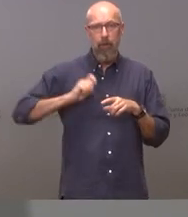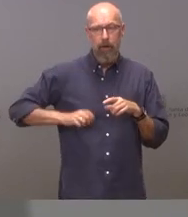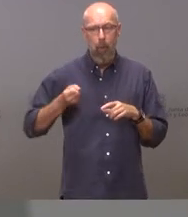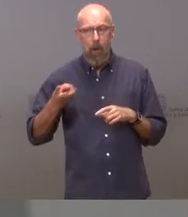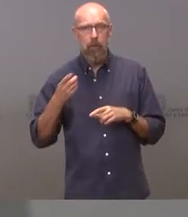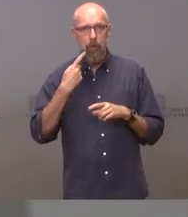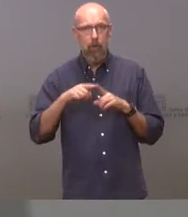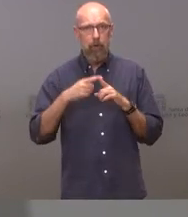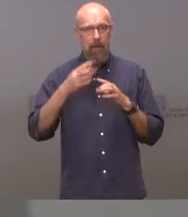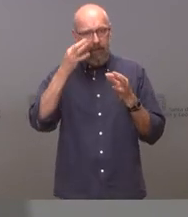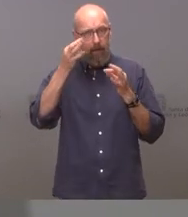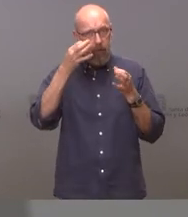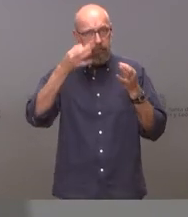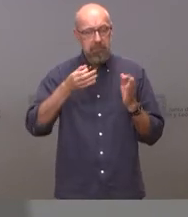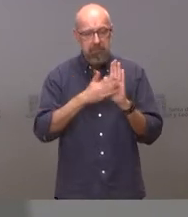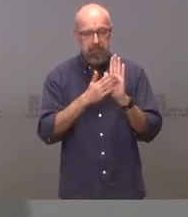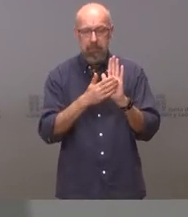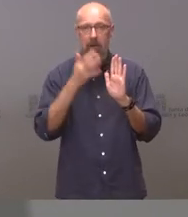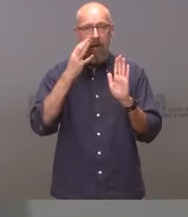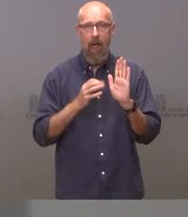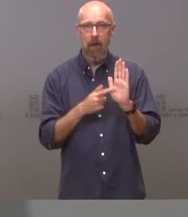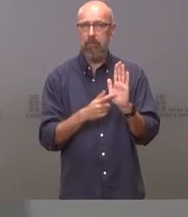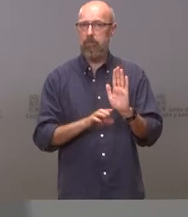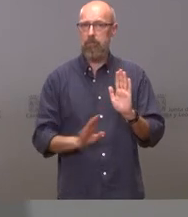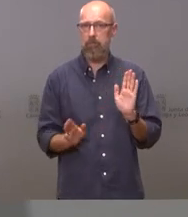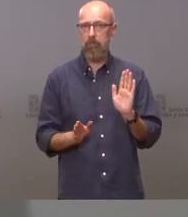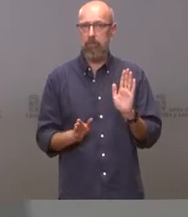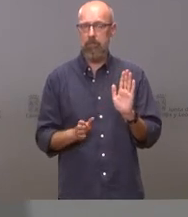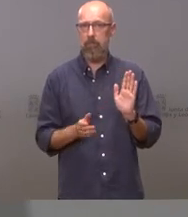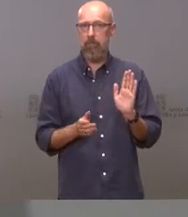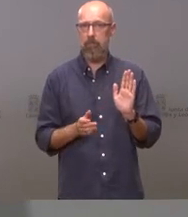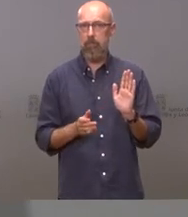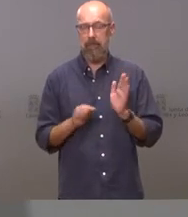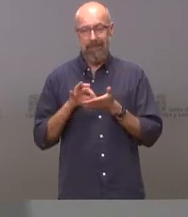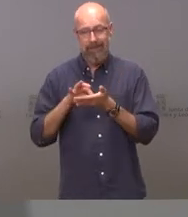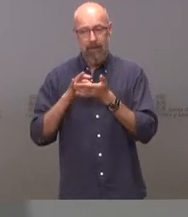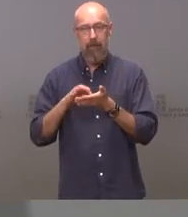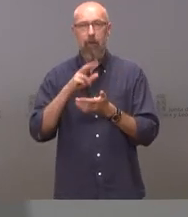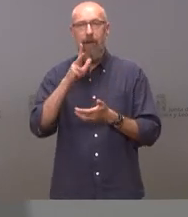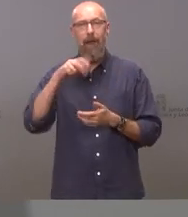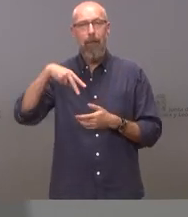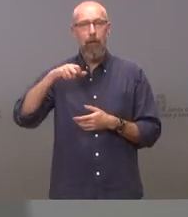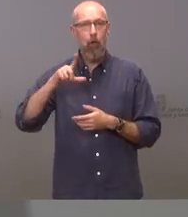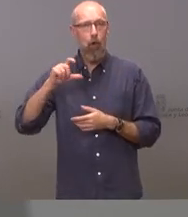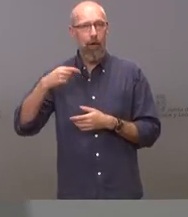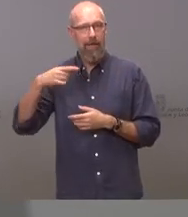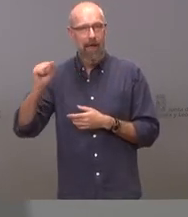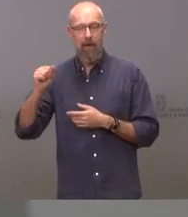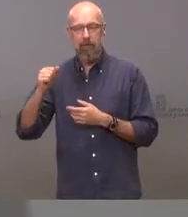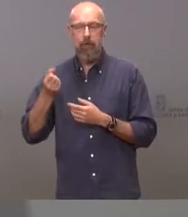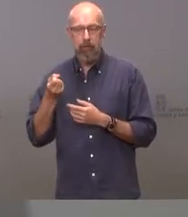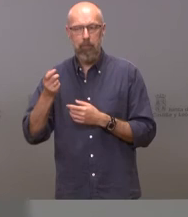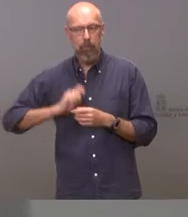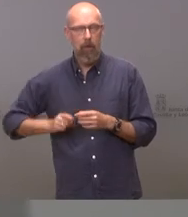nuestra comunidad es la que es la realidad numérica de la dotación del servicio de hematología es la que es y nosotros estamos